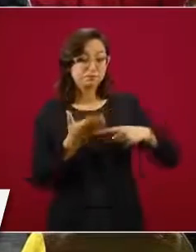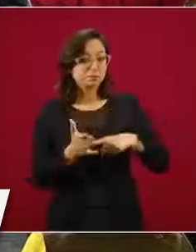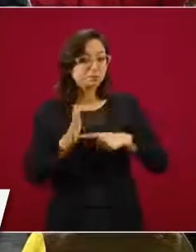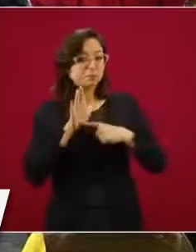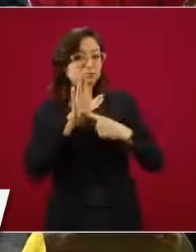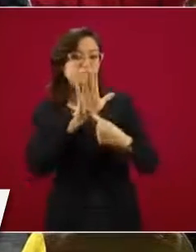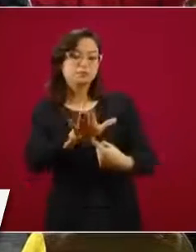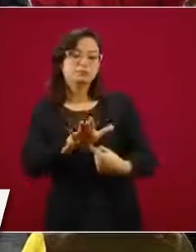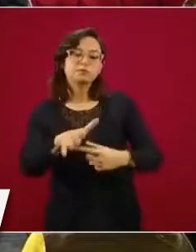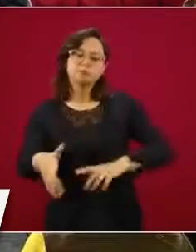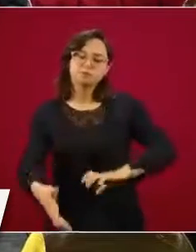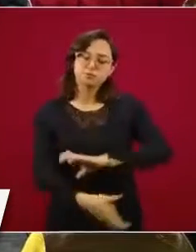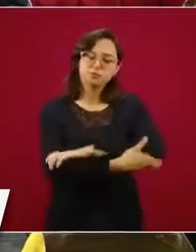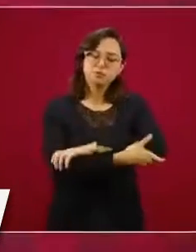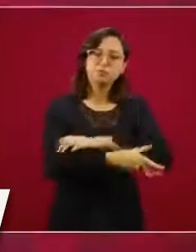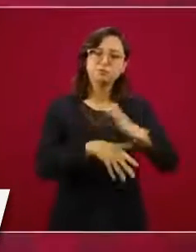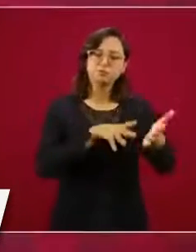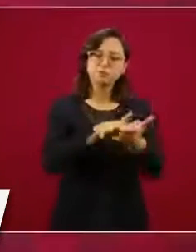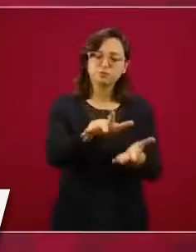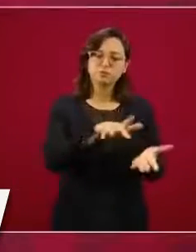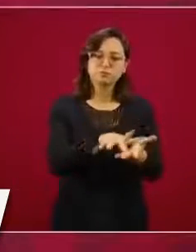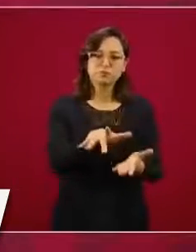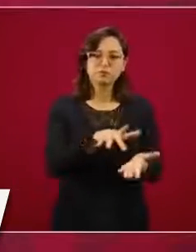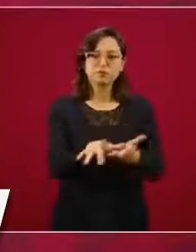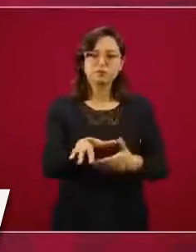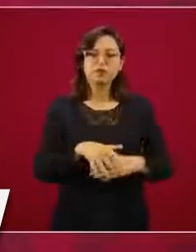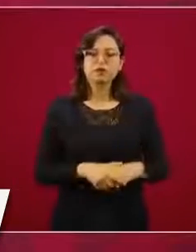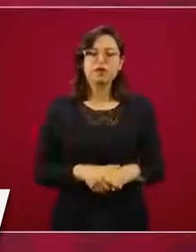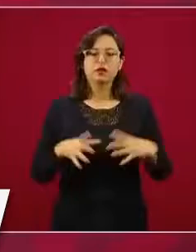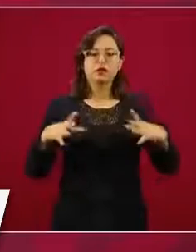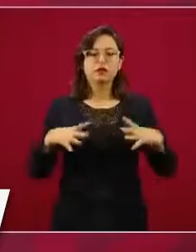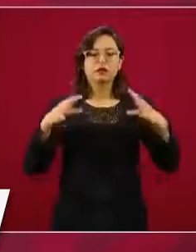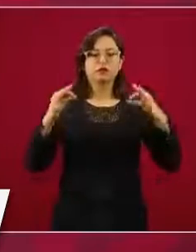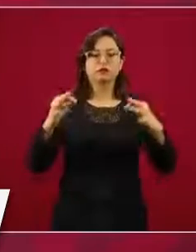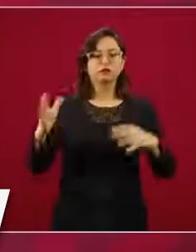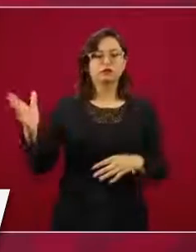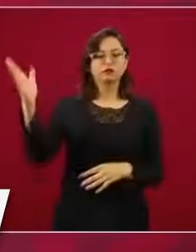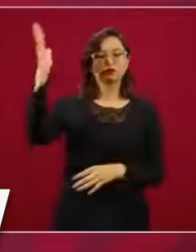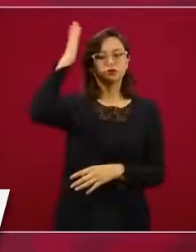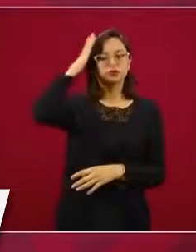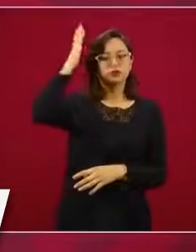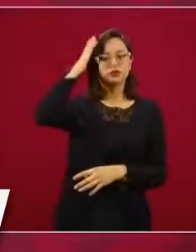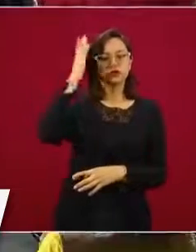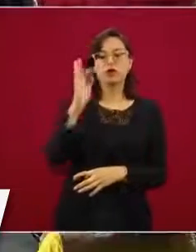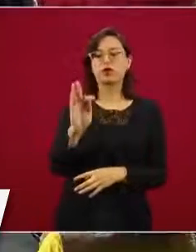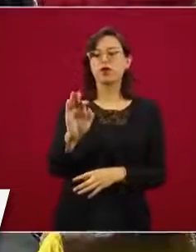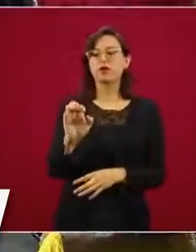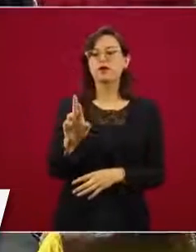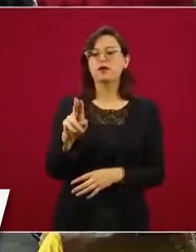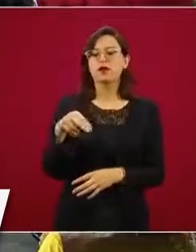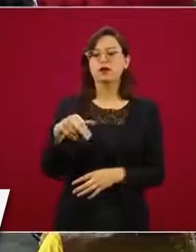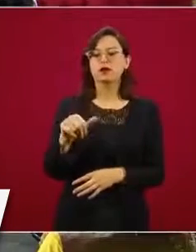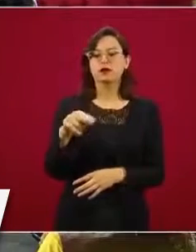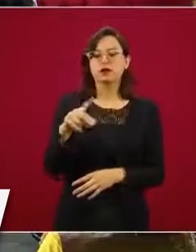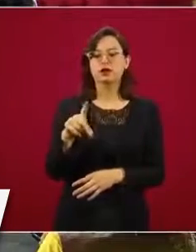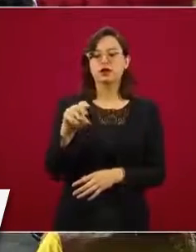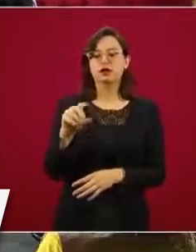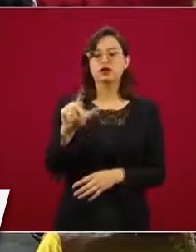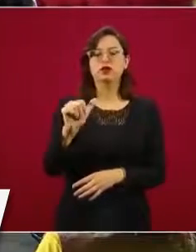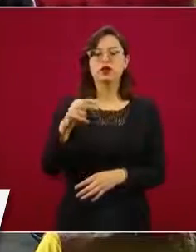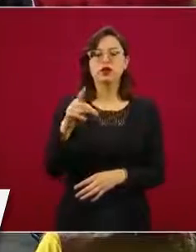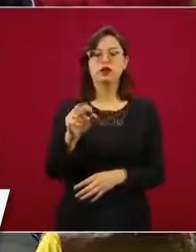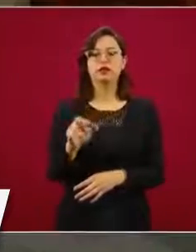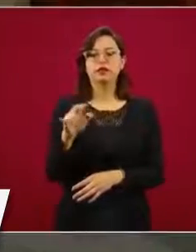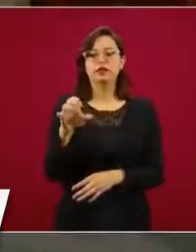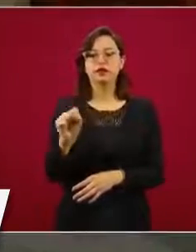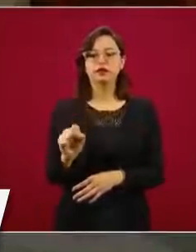fundación que encabeza Fernando Landeros, que está aquí con nosotros,